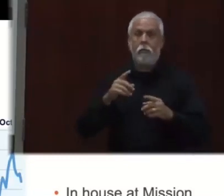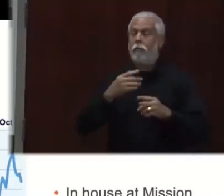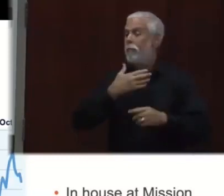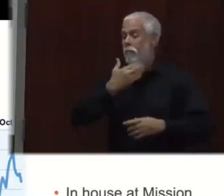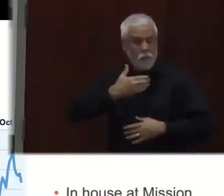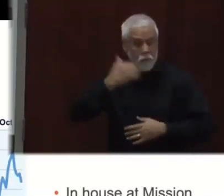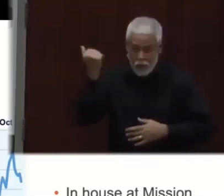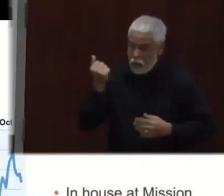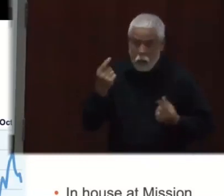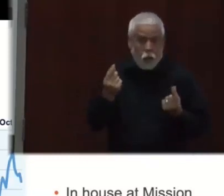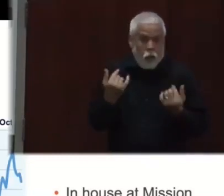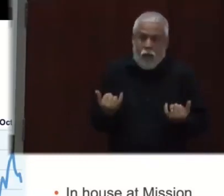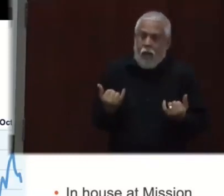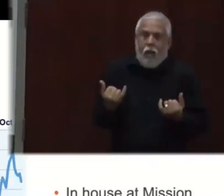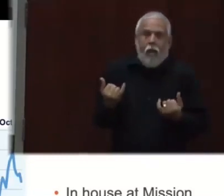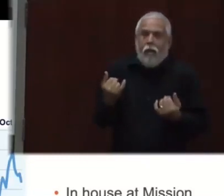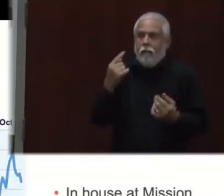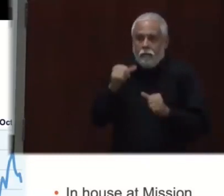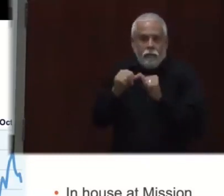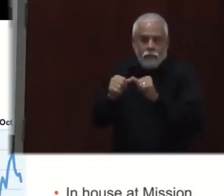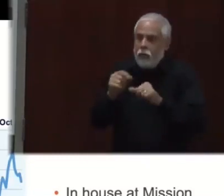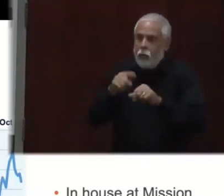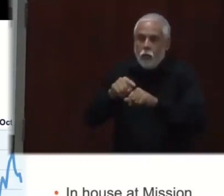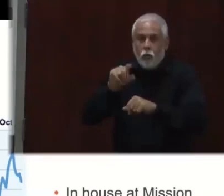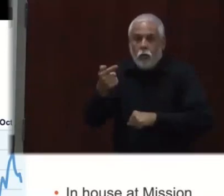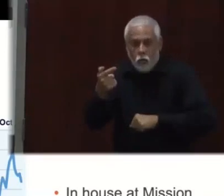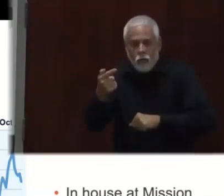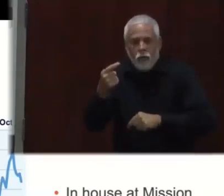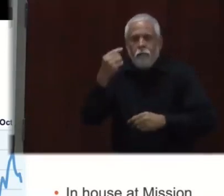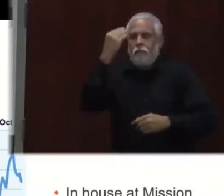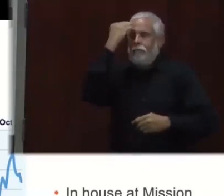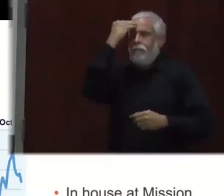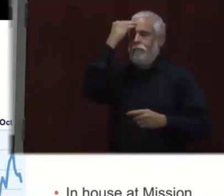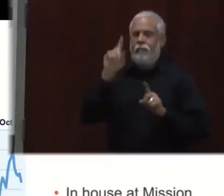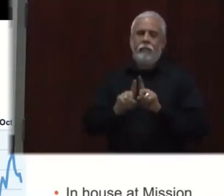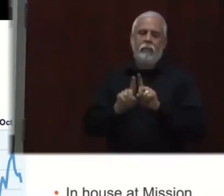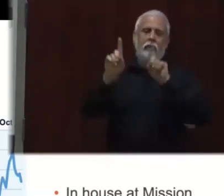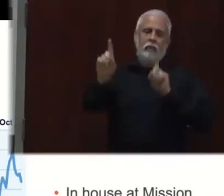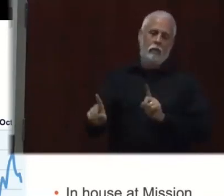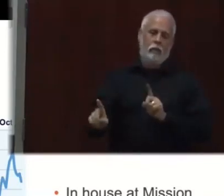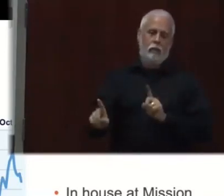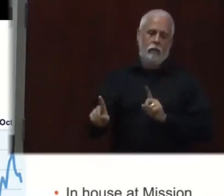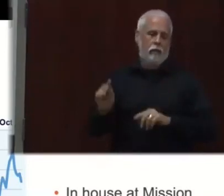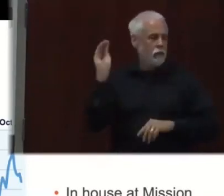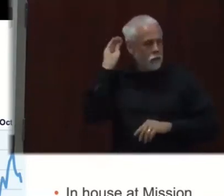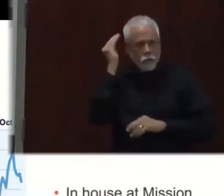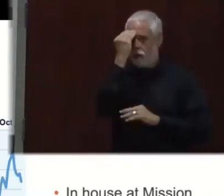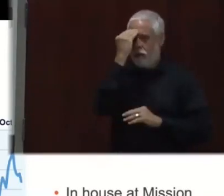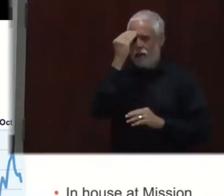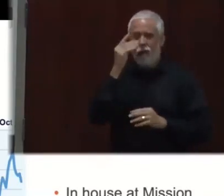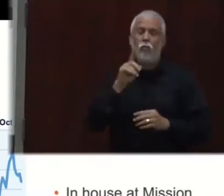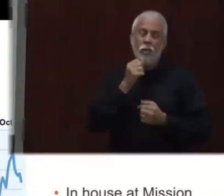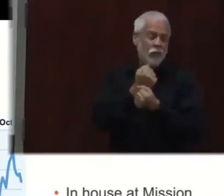conscientemente y protegiéndonos a cada quien y llegar a donde podemos estar en una